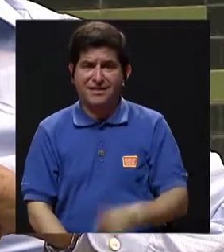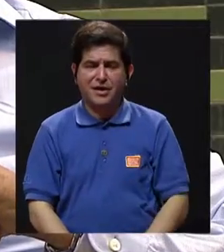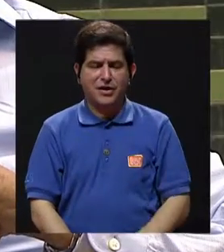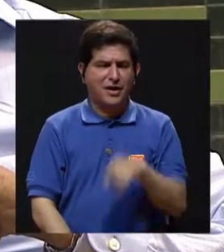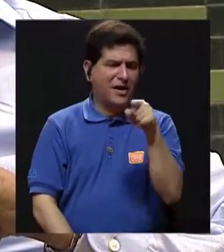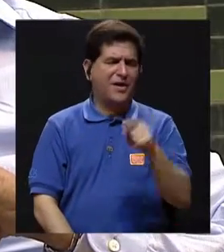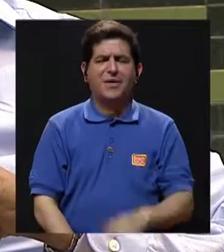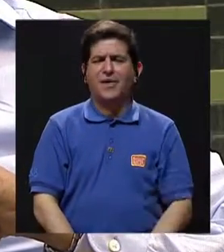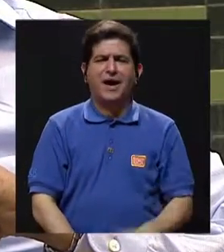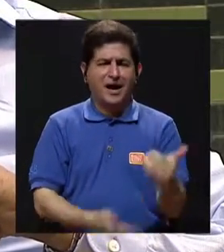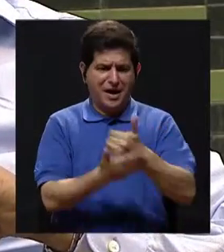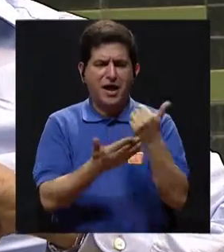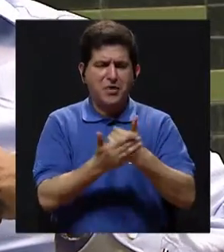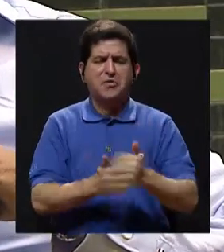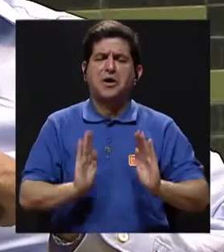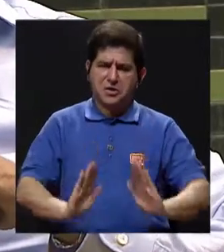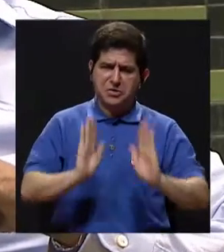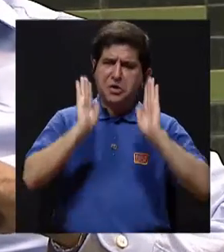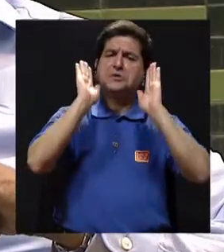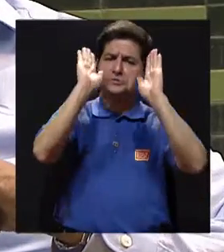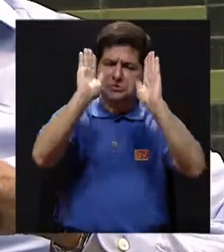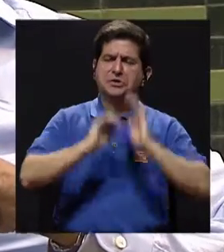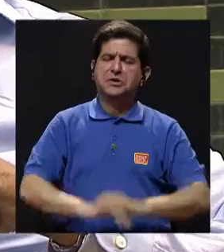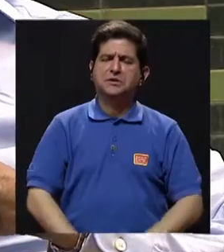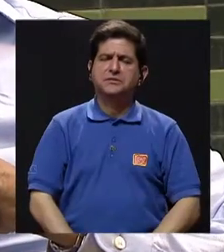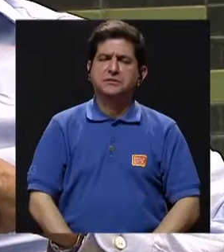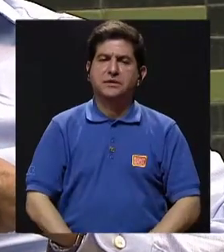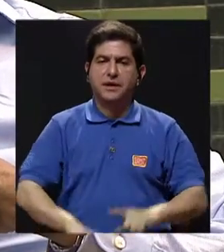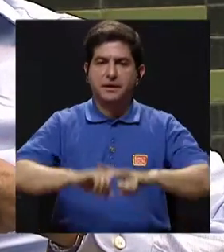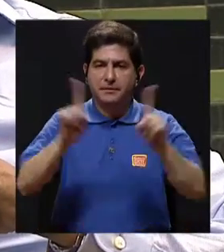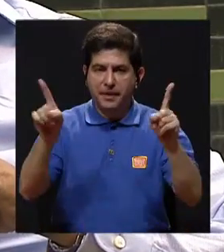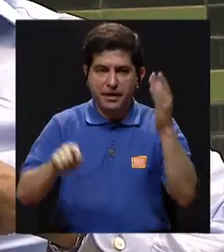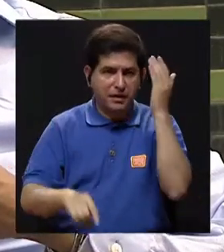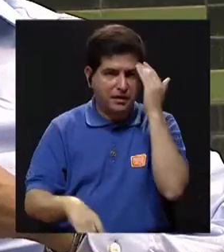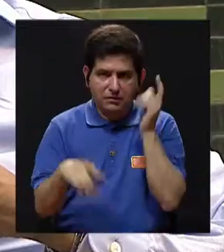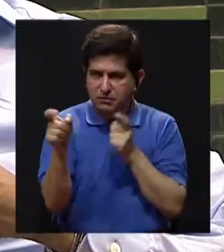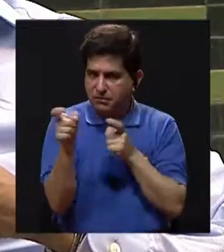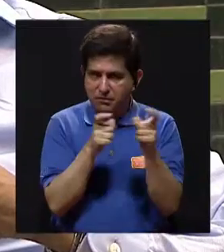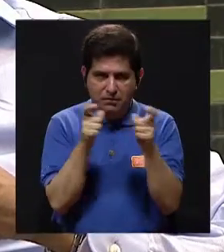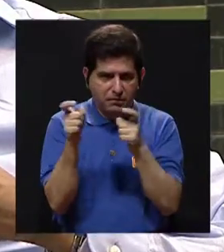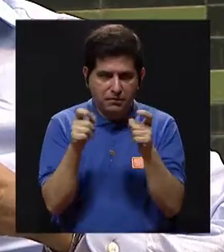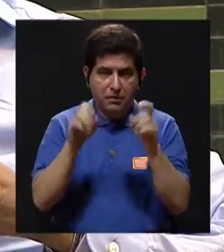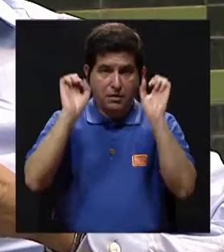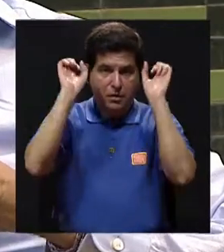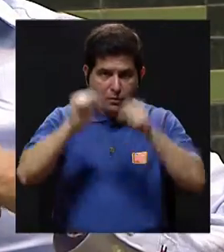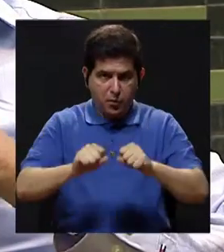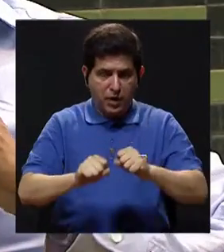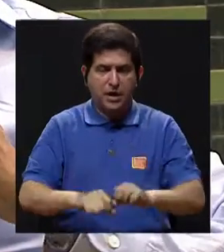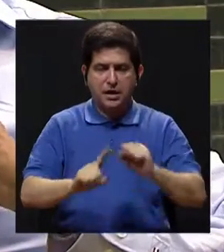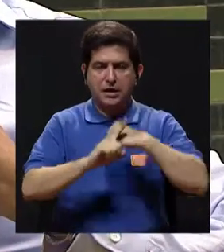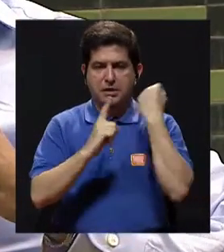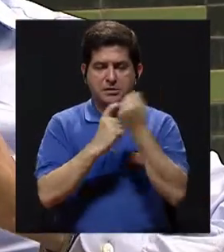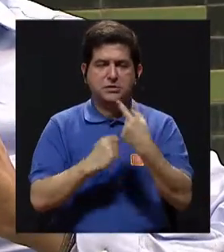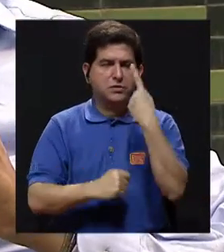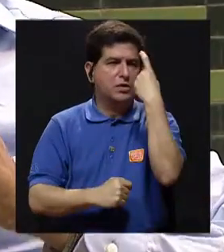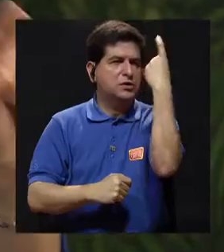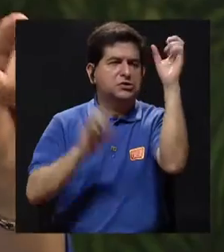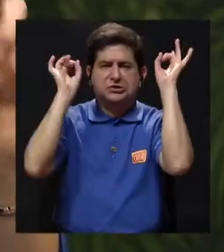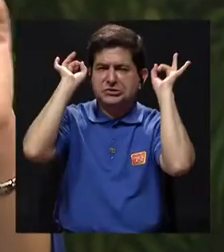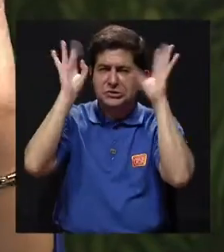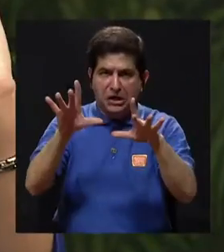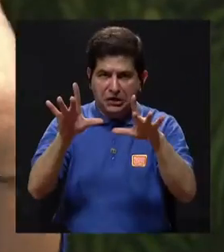recurso maravilloso, extraordinario, pero si no lo sabemos administrarse nos puede convertir en una pesadilla también.